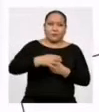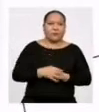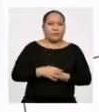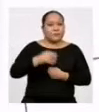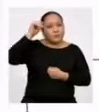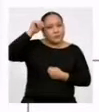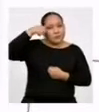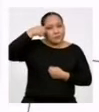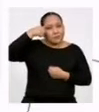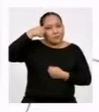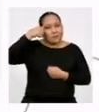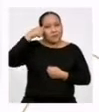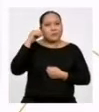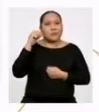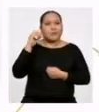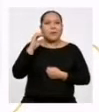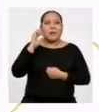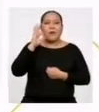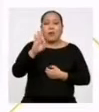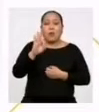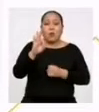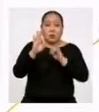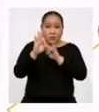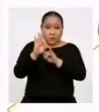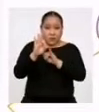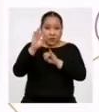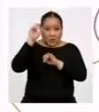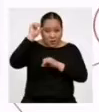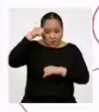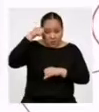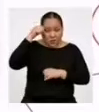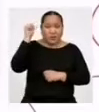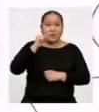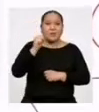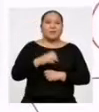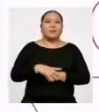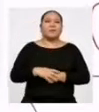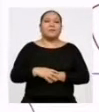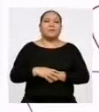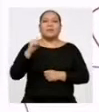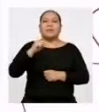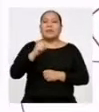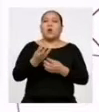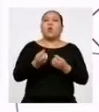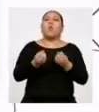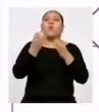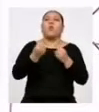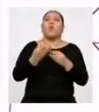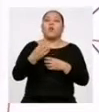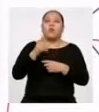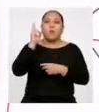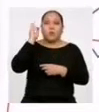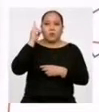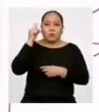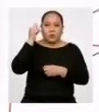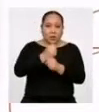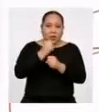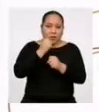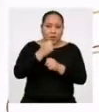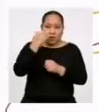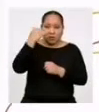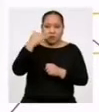¿Recuerdas la frecuencia absoluta, Yaremis? Claro, en este caso sería la cantidad de docentes que trabajan durante esos